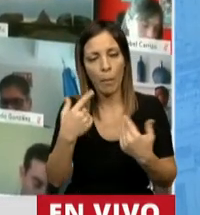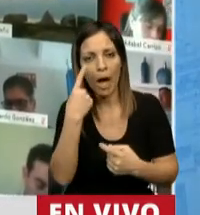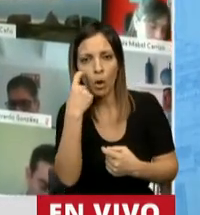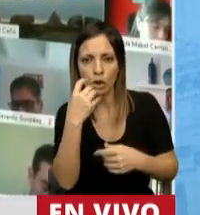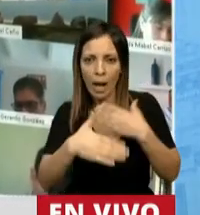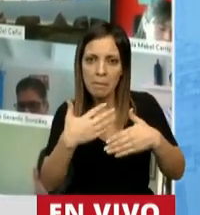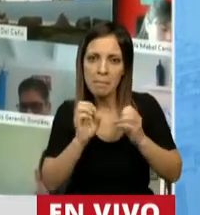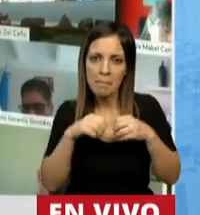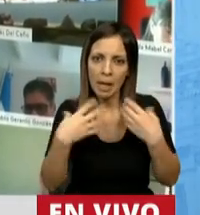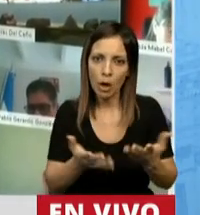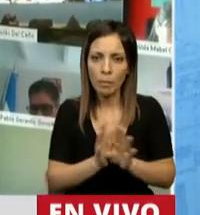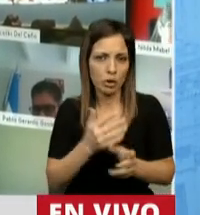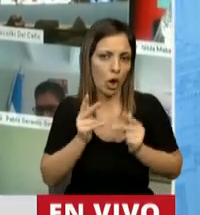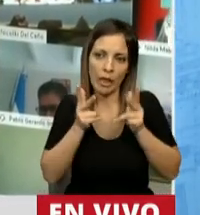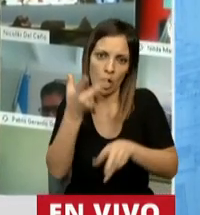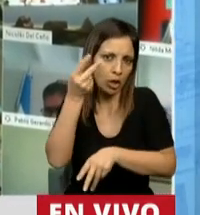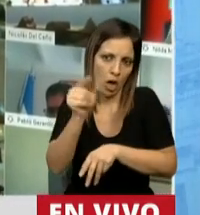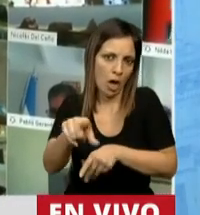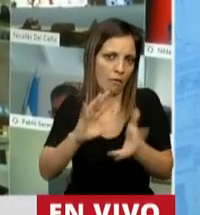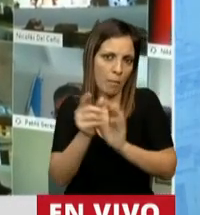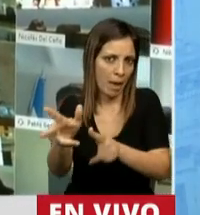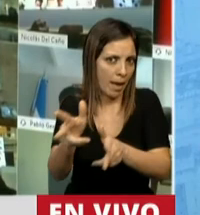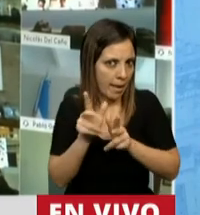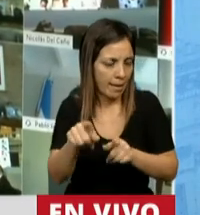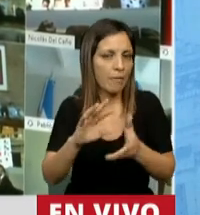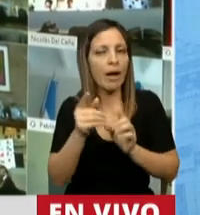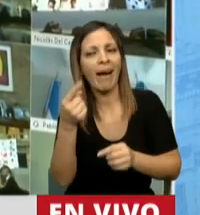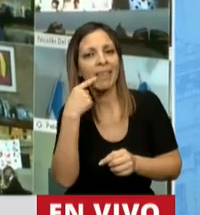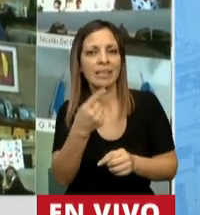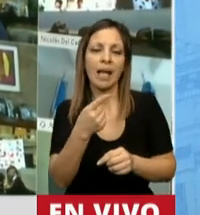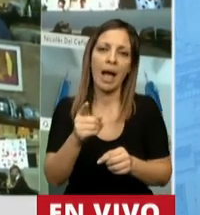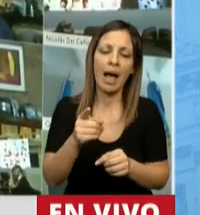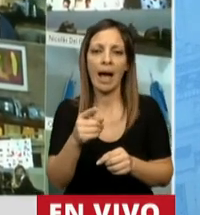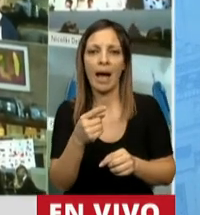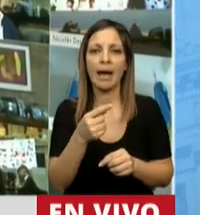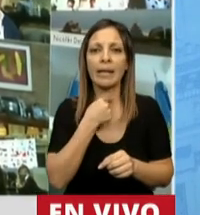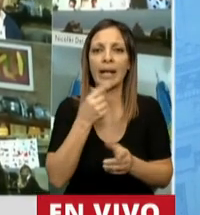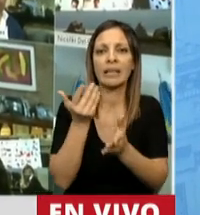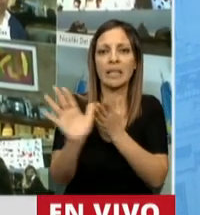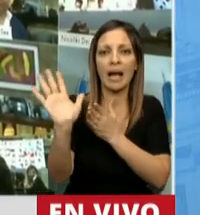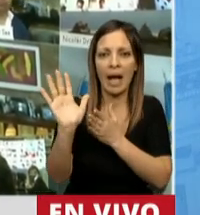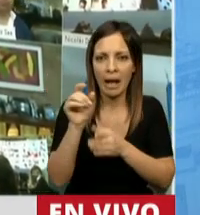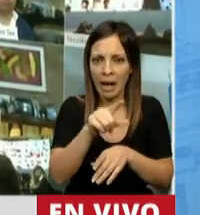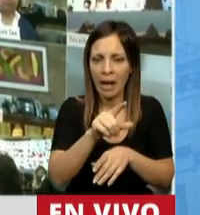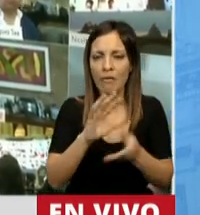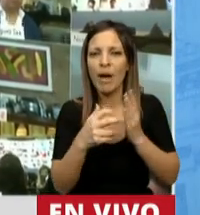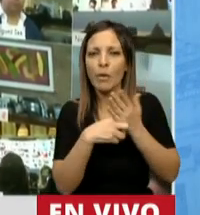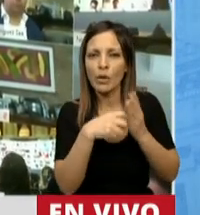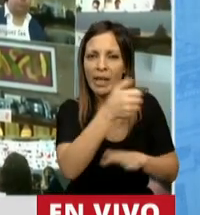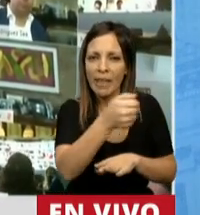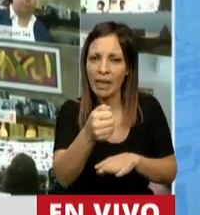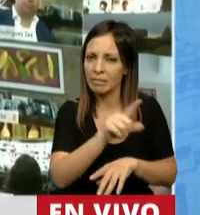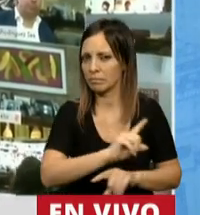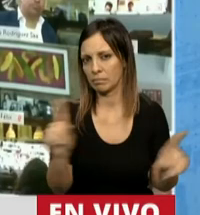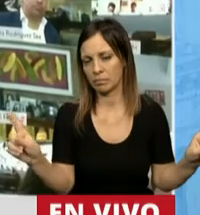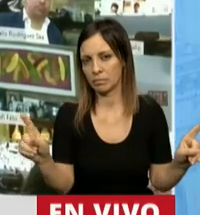de cómo funciona esto. Rechazo rotundamente el criterio de que se pretende por este medio dejar fuera la Auditoría General de la Nación,